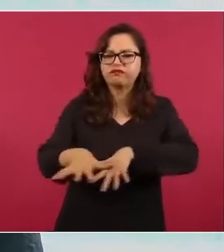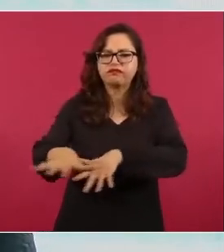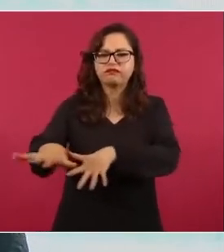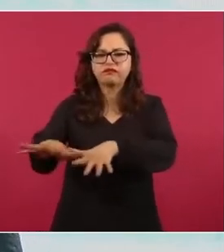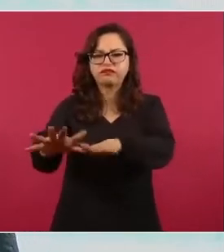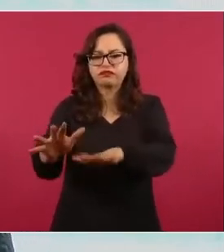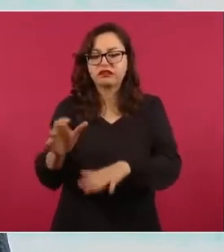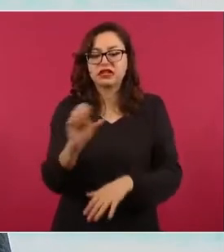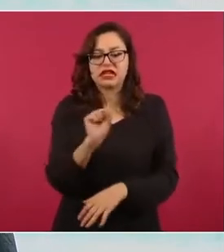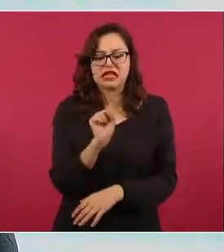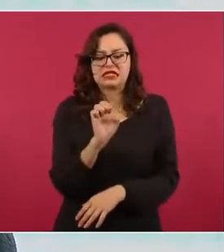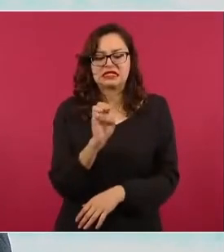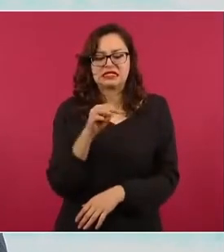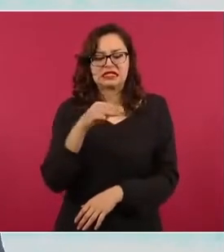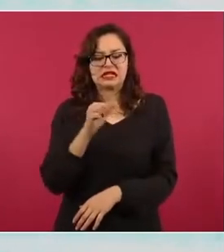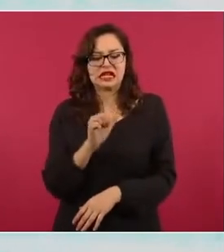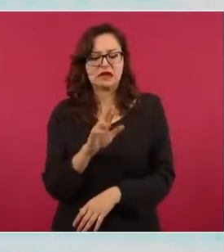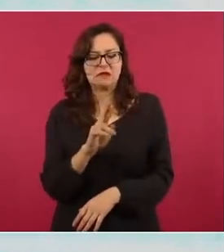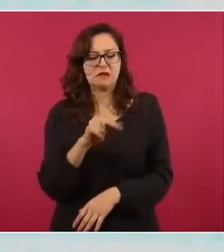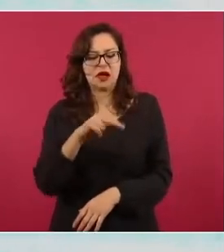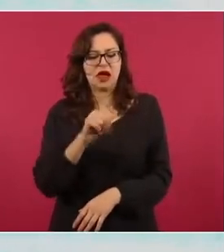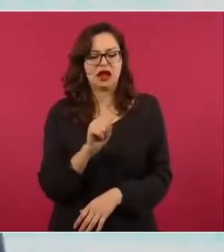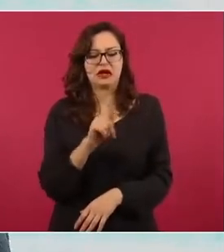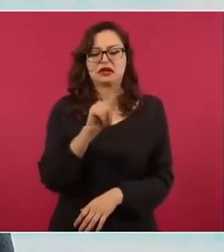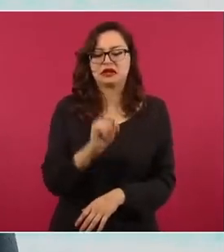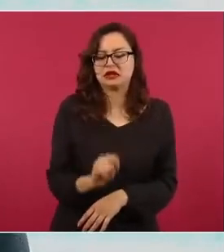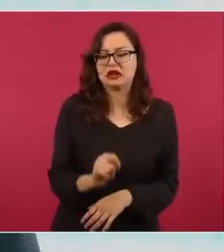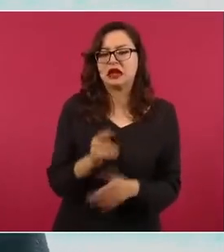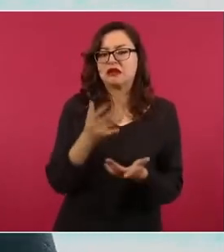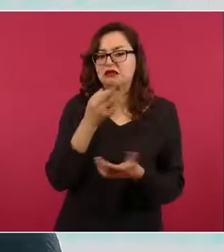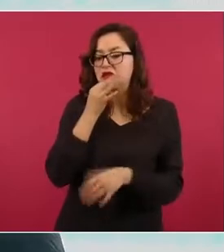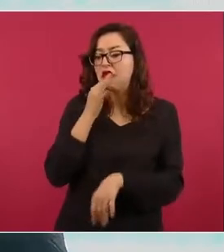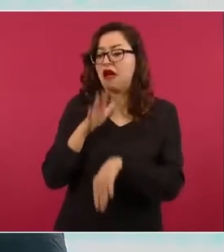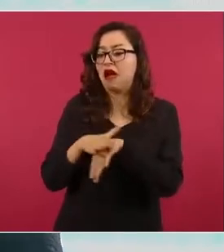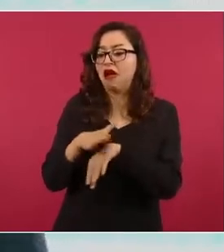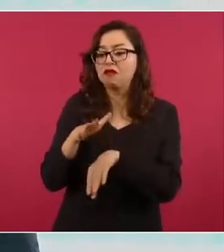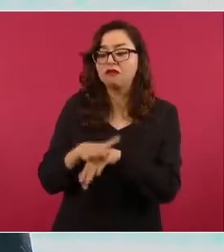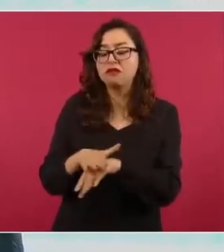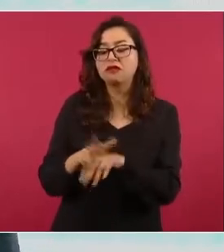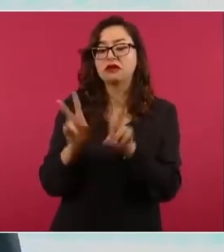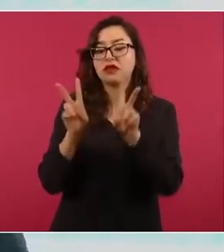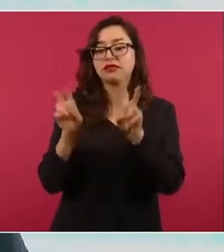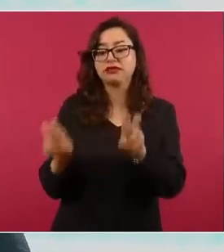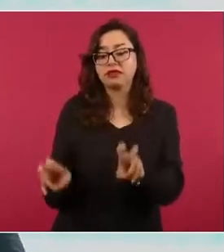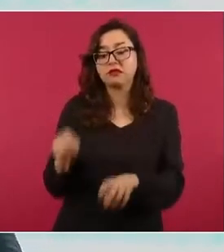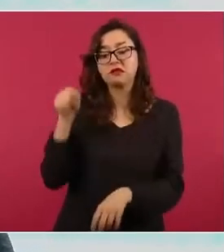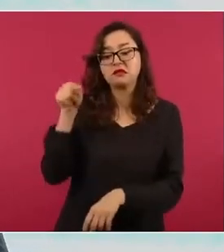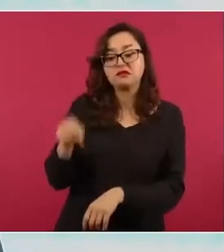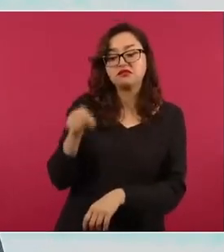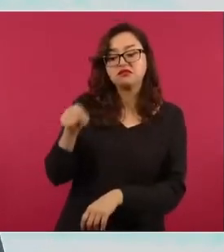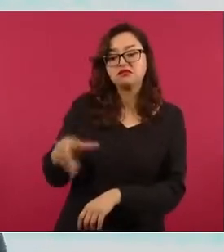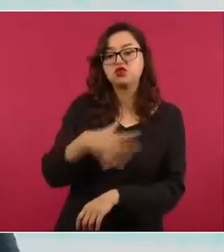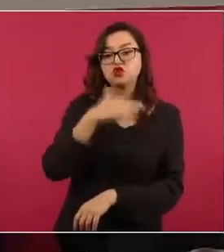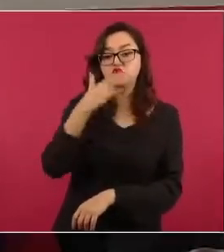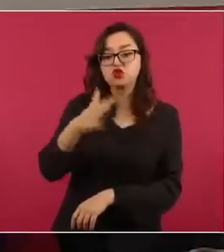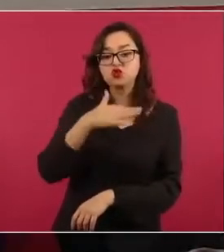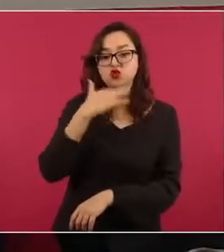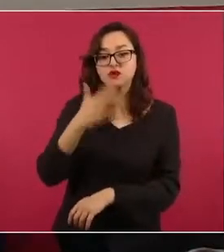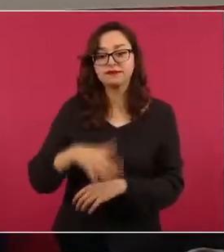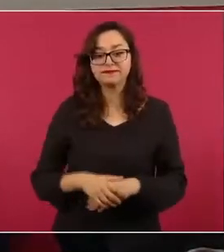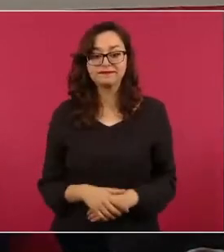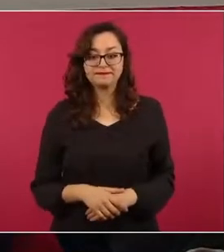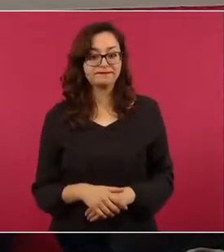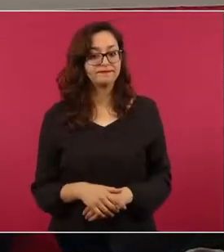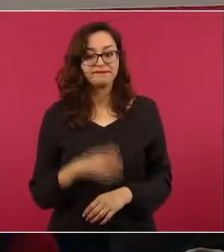la Semarnat ya habría emitido un comunicado al respecto. Todo eso, tanto lo que dijo la